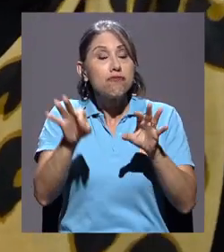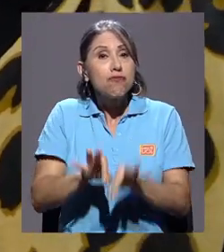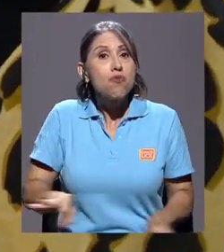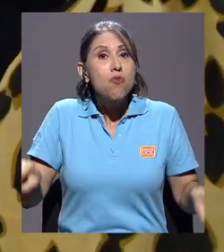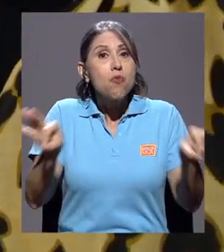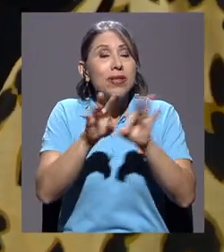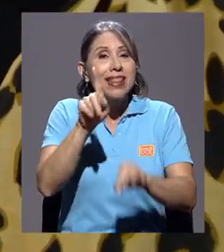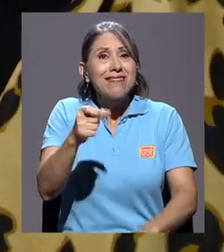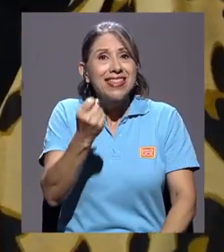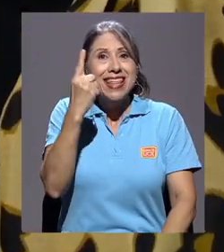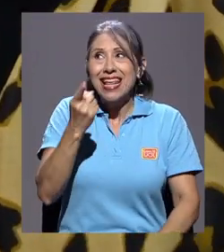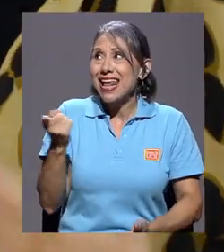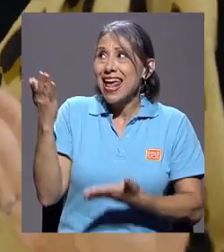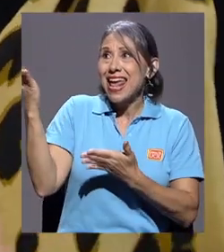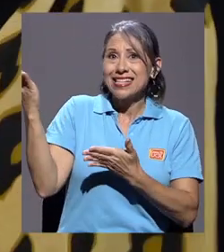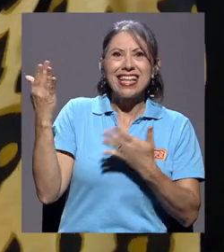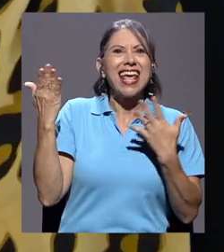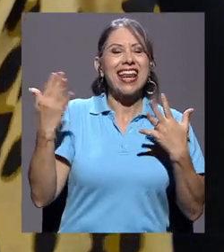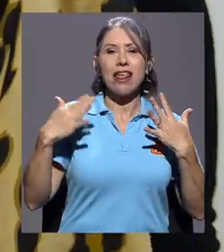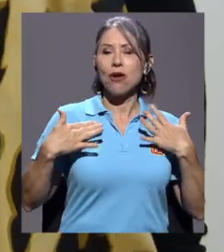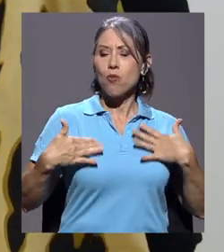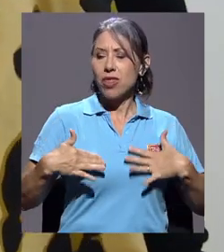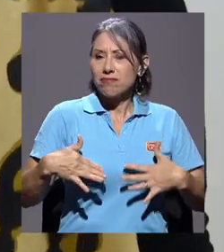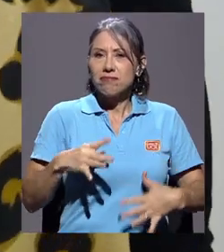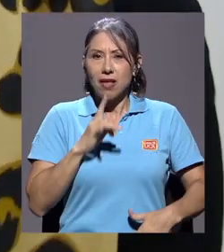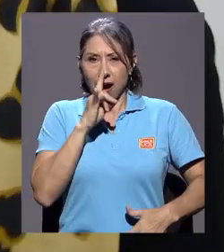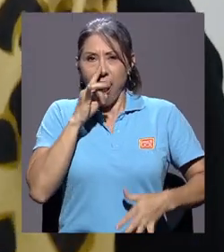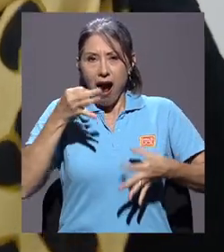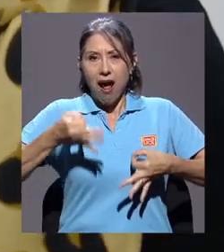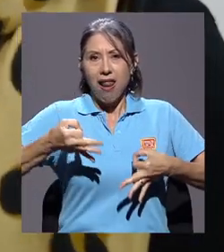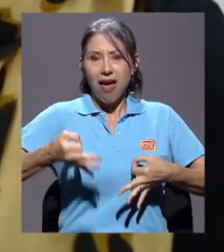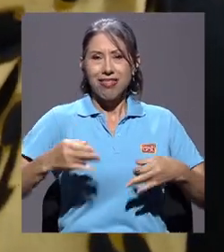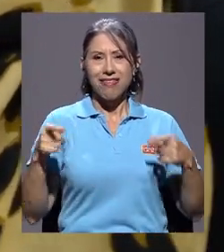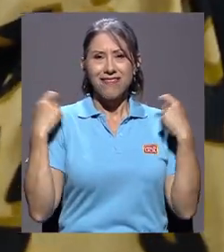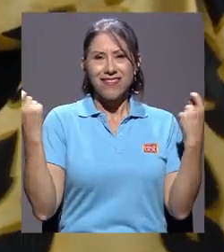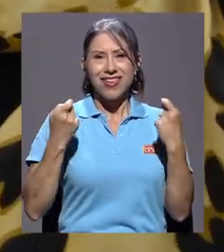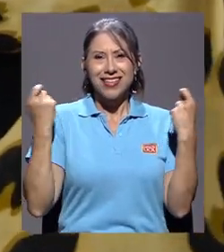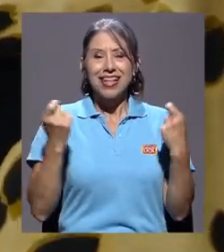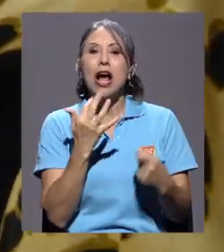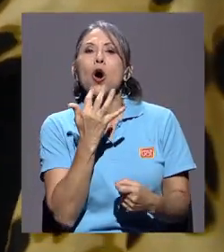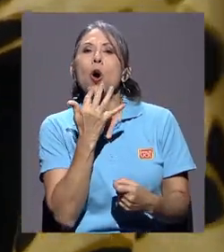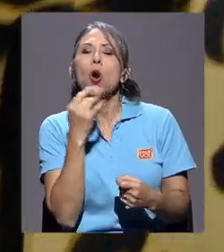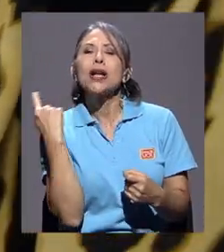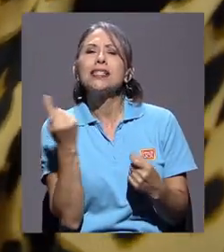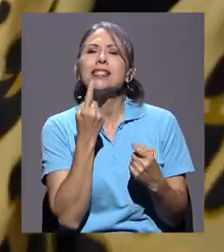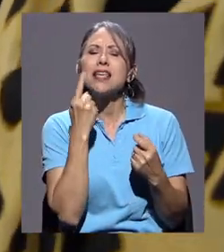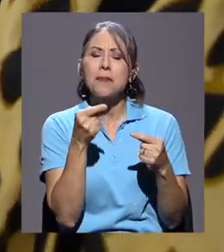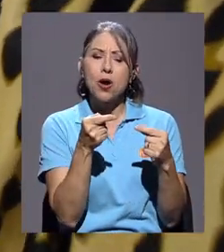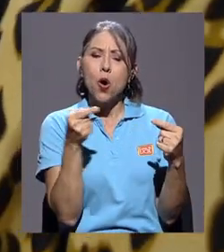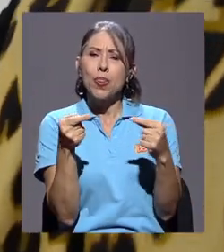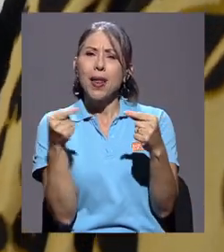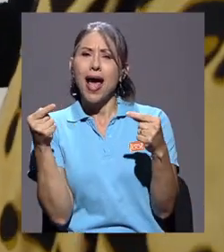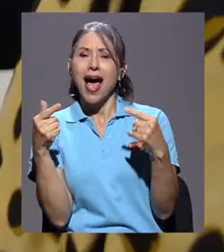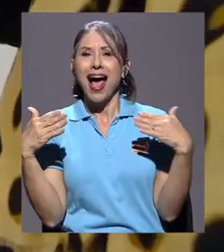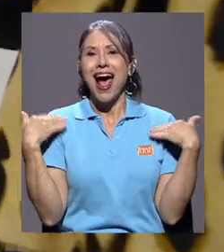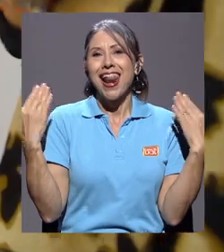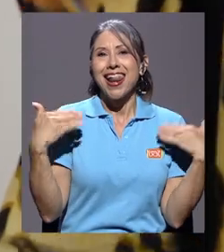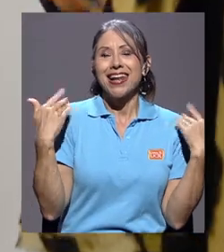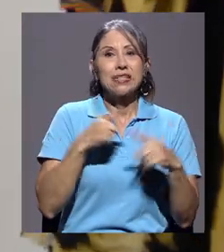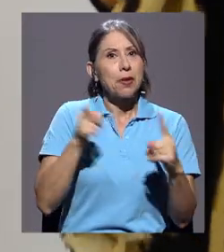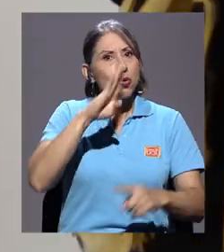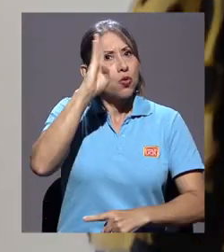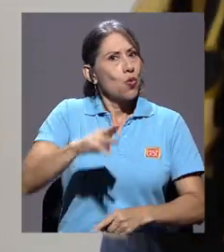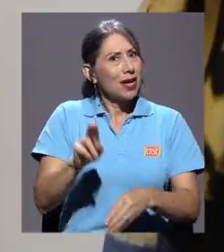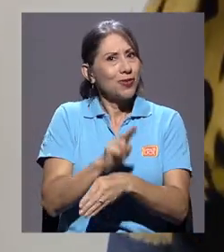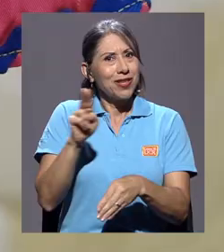muy importante de entender es que es un traje de gala, de fiesta, por lo tanto los colores siempre eran contrastantes, alegres, pero